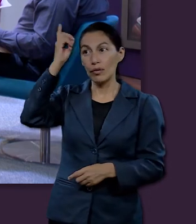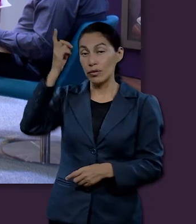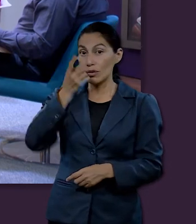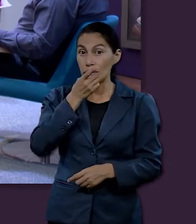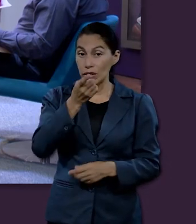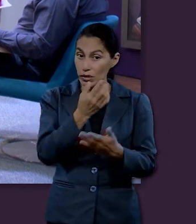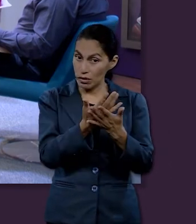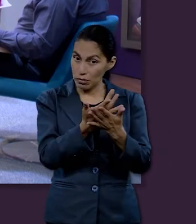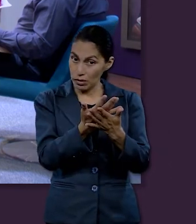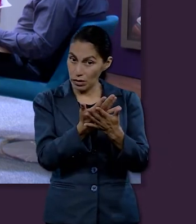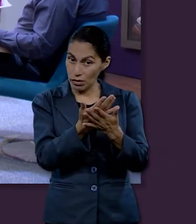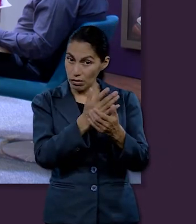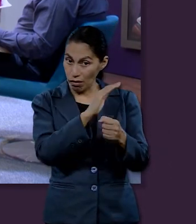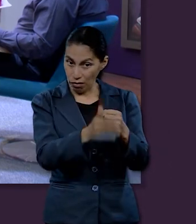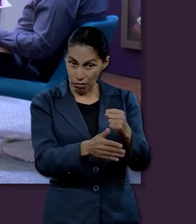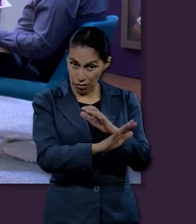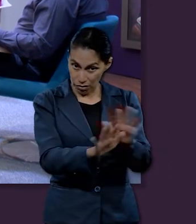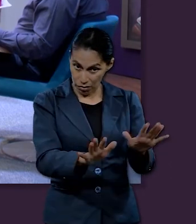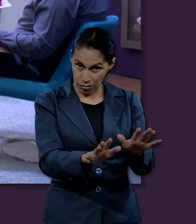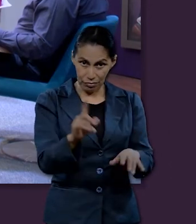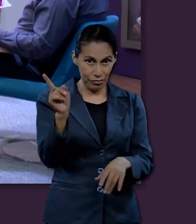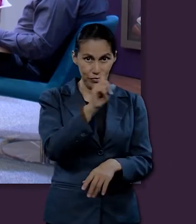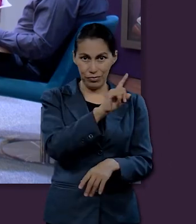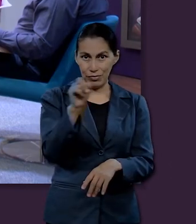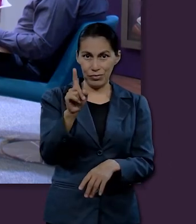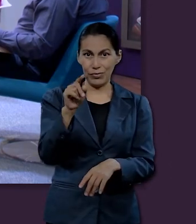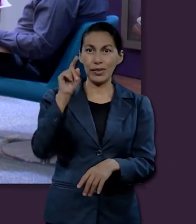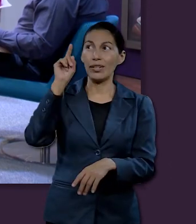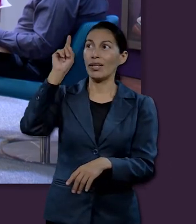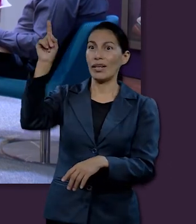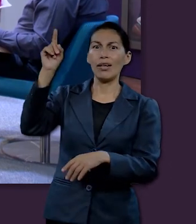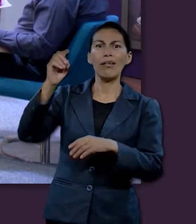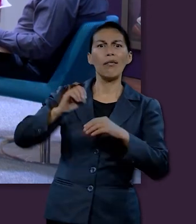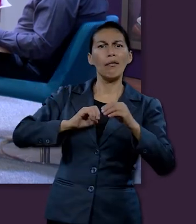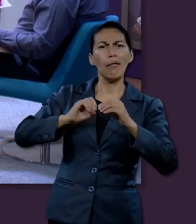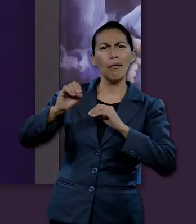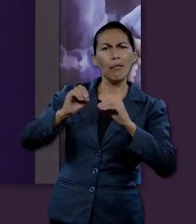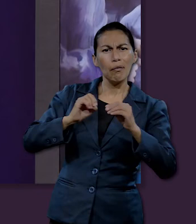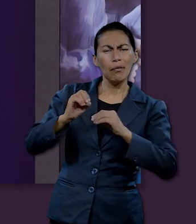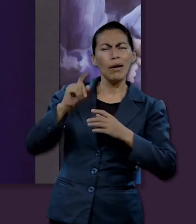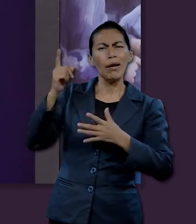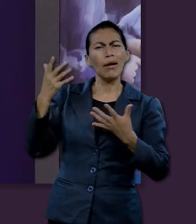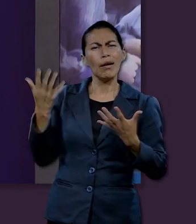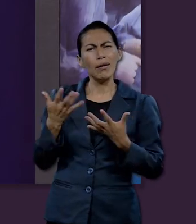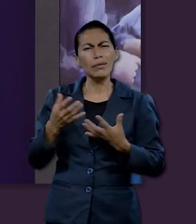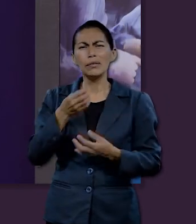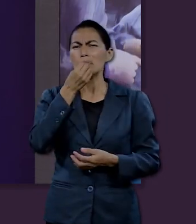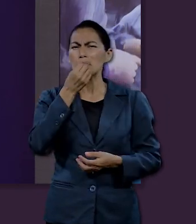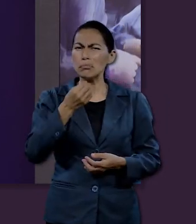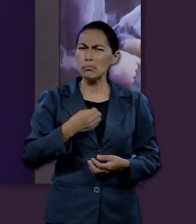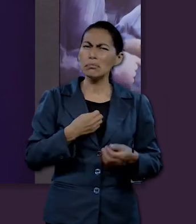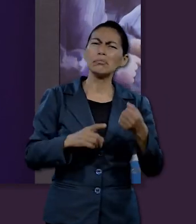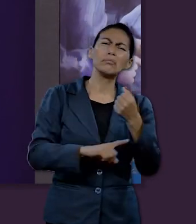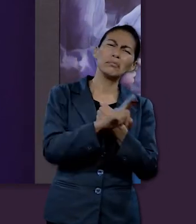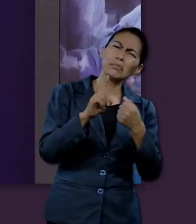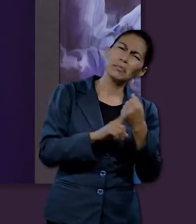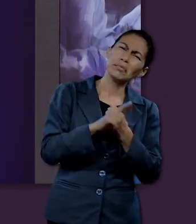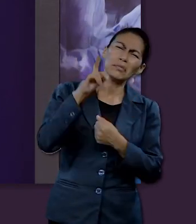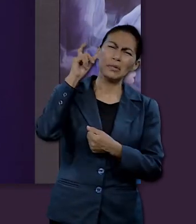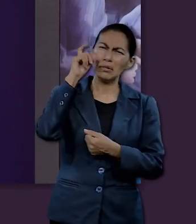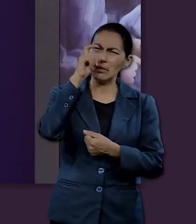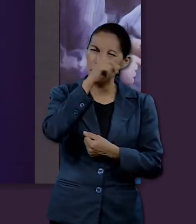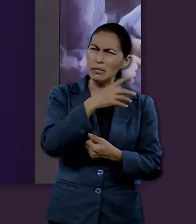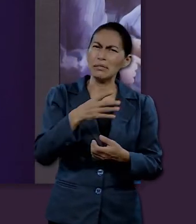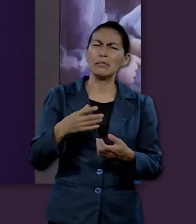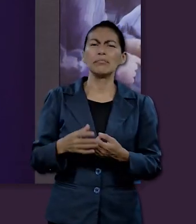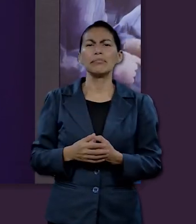En segundo lugar, Dios dice a su pueblo que no debe perder la esperanza porque él puede obrar incluso dentro de